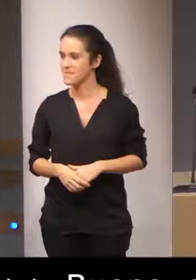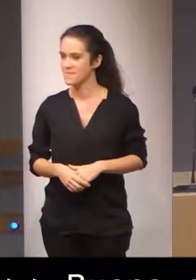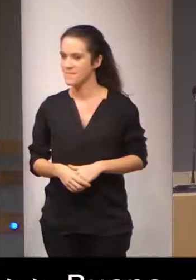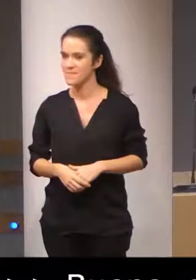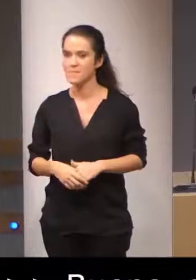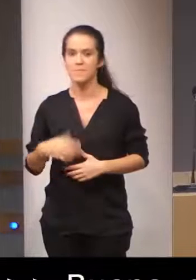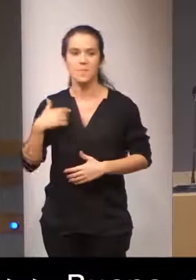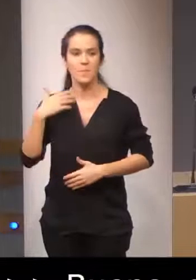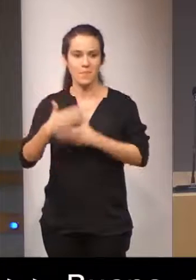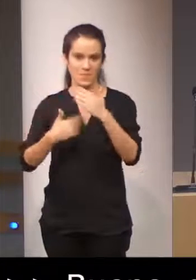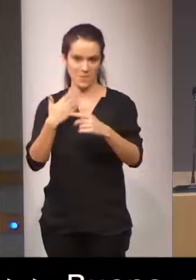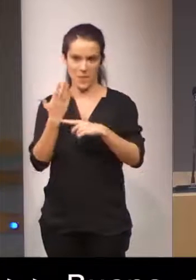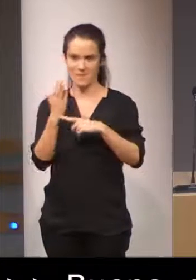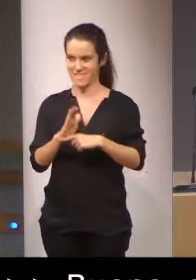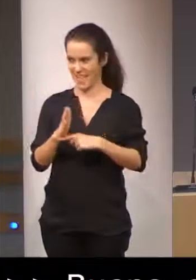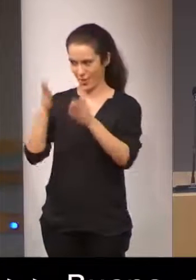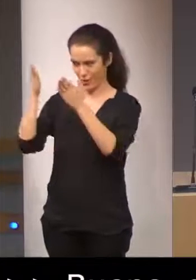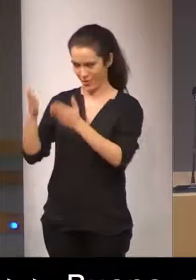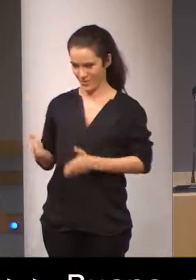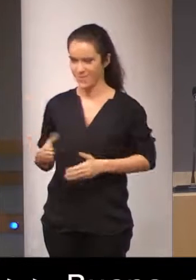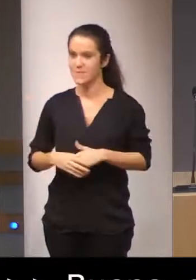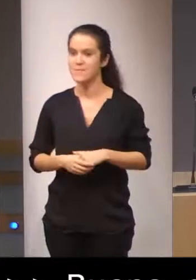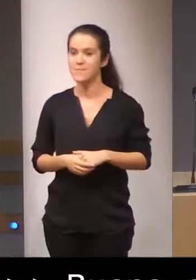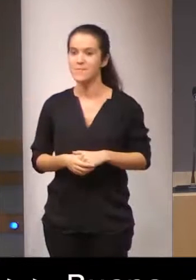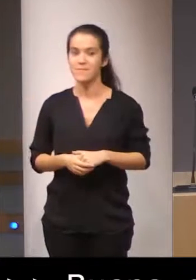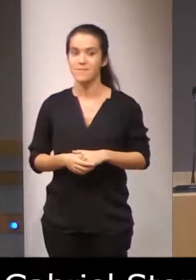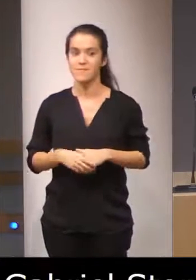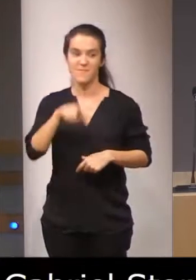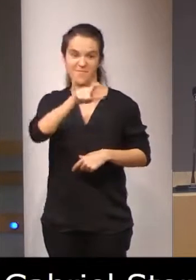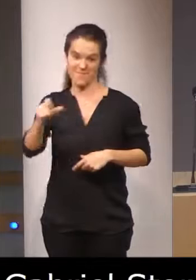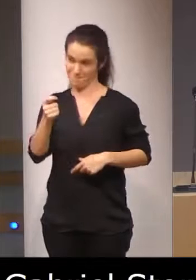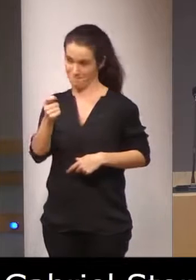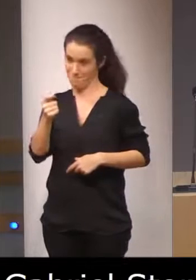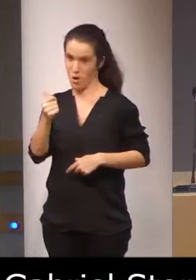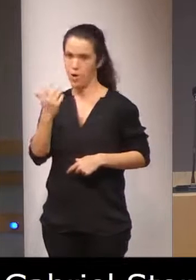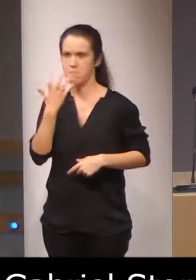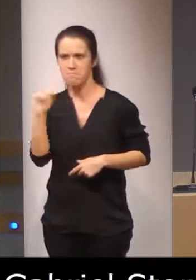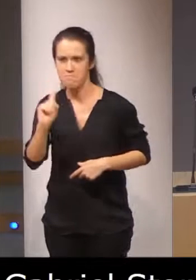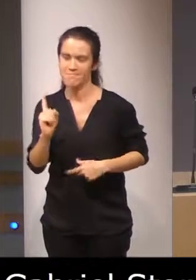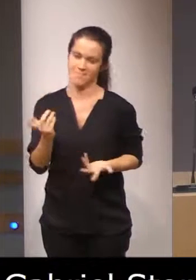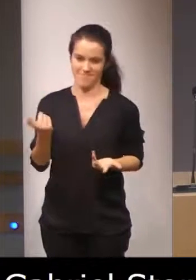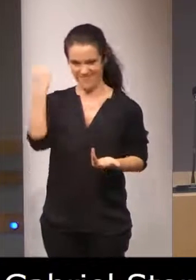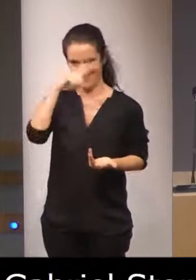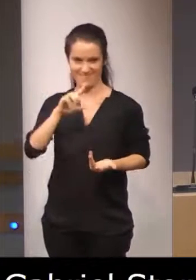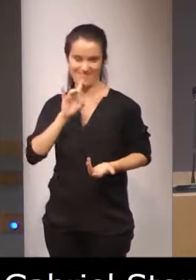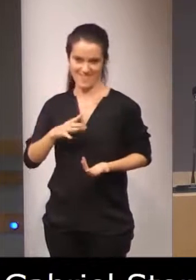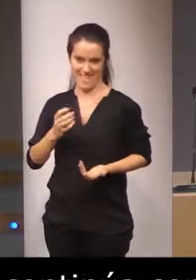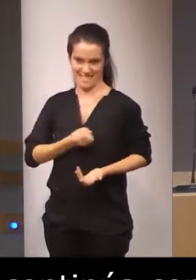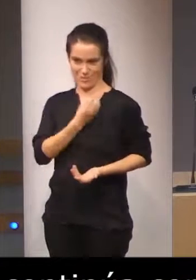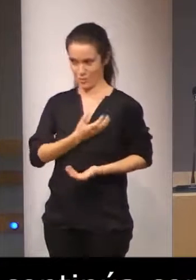Continúo con la presentación. Poca gente no conoce al profesor Gabriel Storch,